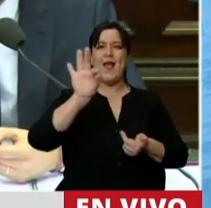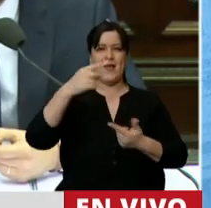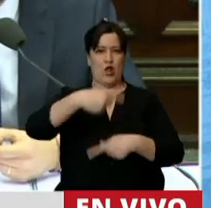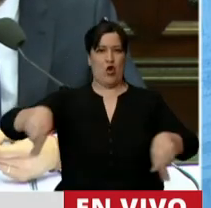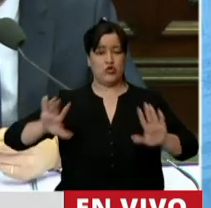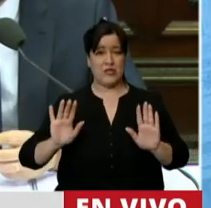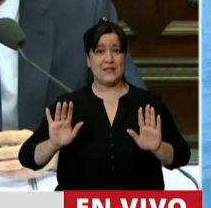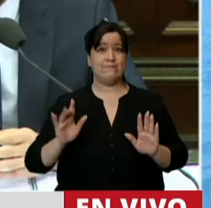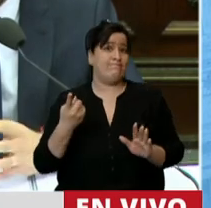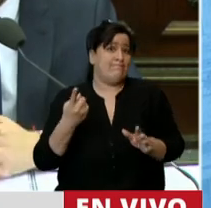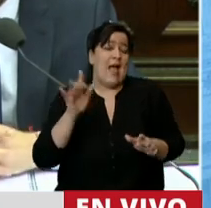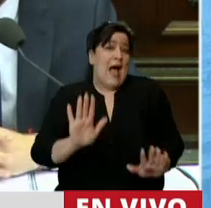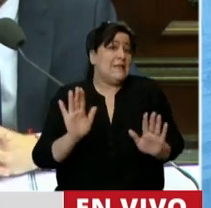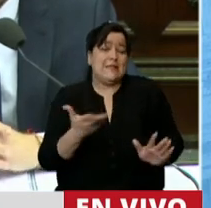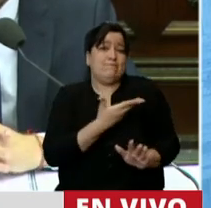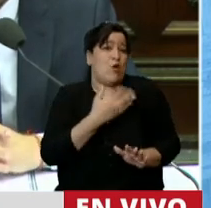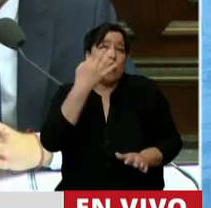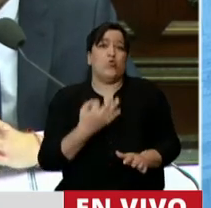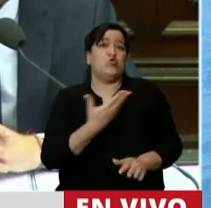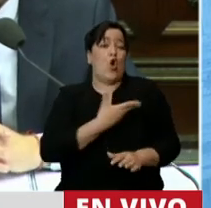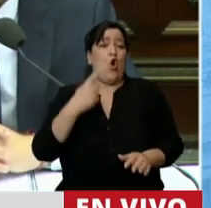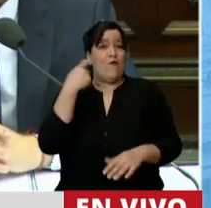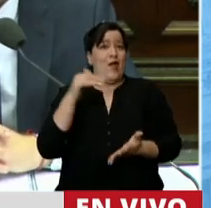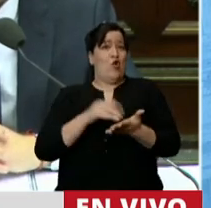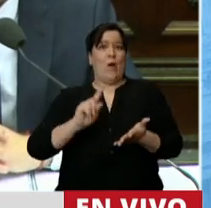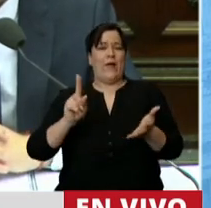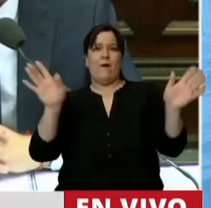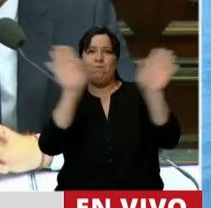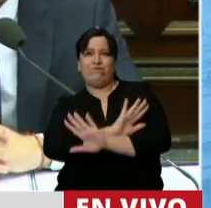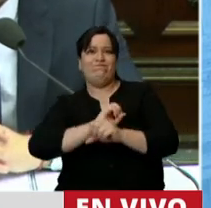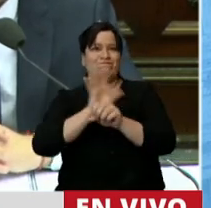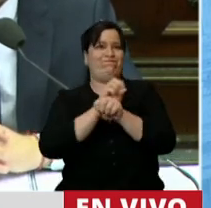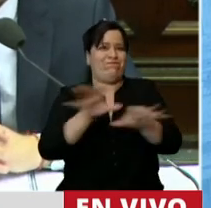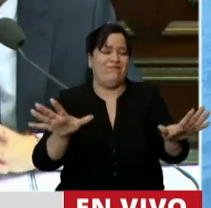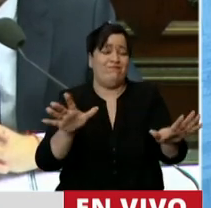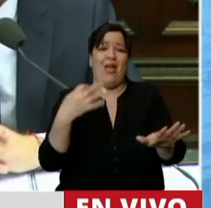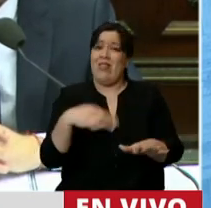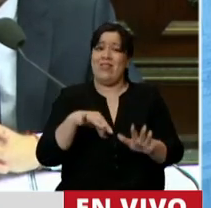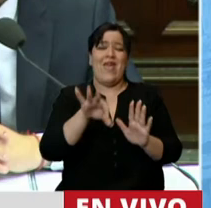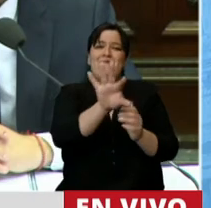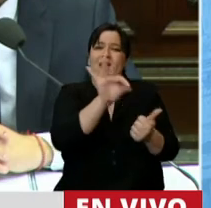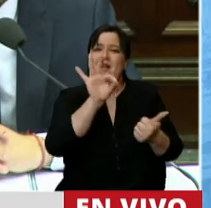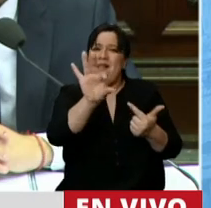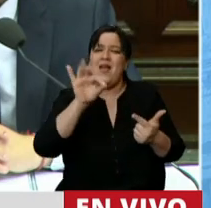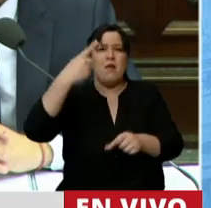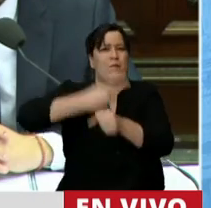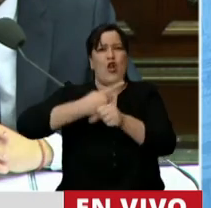pandemia del gobierno. Pero llegó, bueno, y está el presidente. Optar. Y un orden de prioridades.